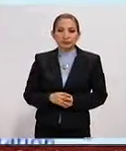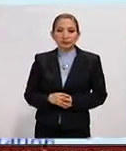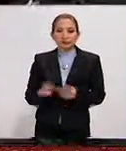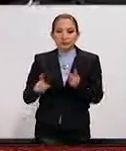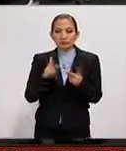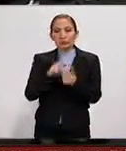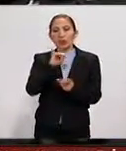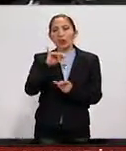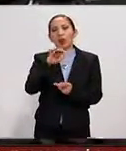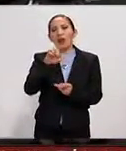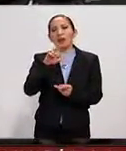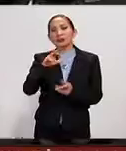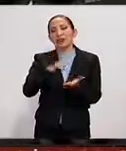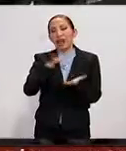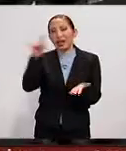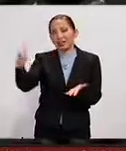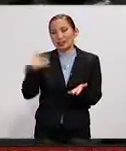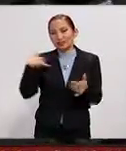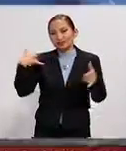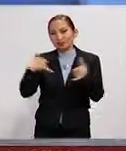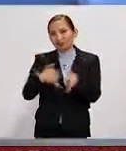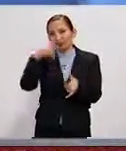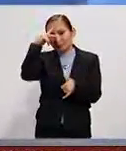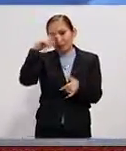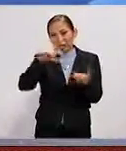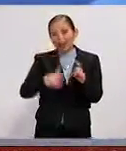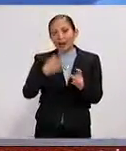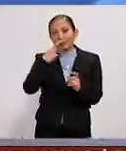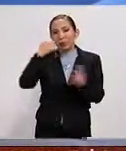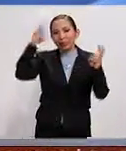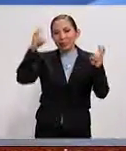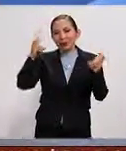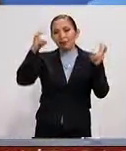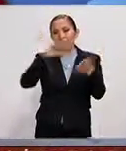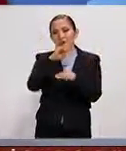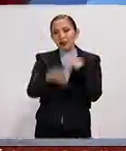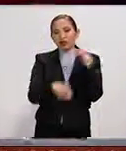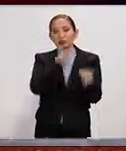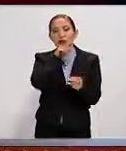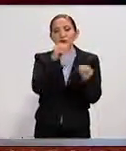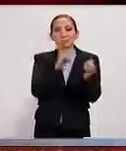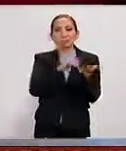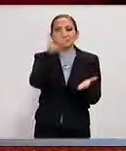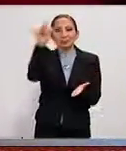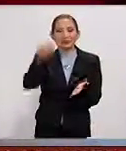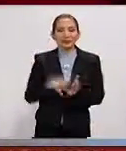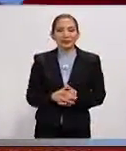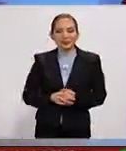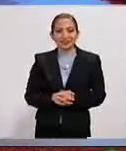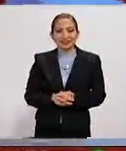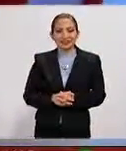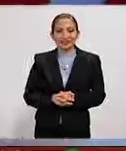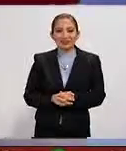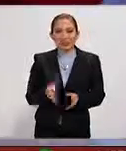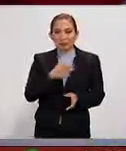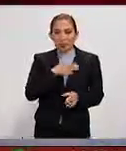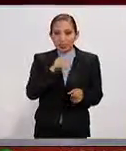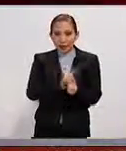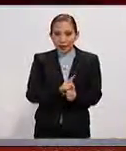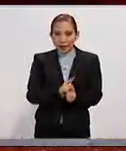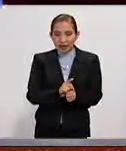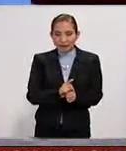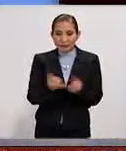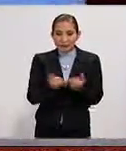Perfecto, Juan Carlos Montesinos, gracias por estar con nosotros en México al Día y hablarnos sobre este tema que a todos preocupa. Muchísimas gracias. Que te haya muy buen día.